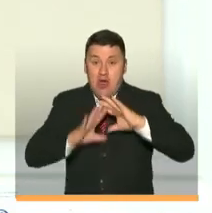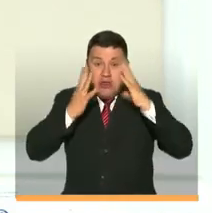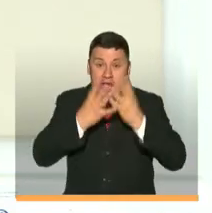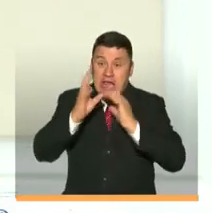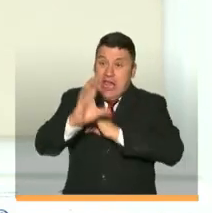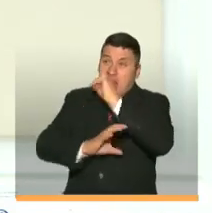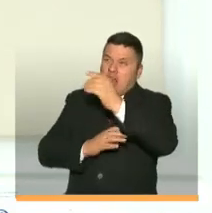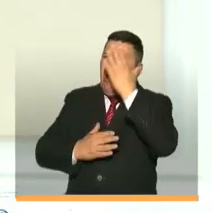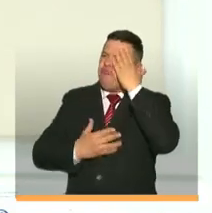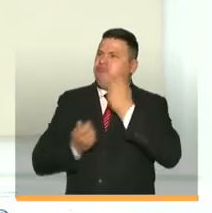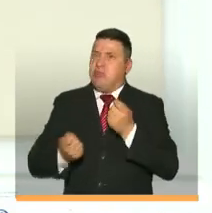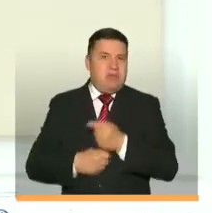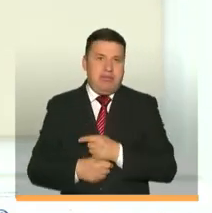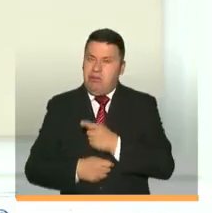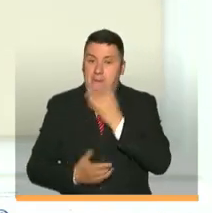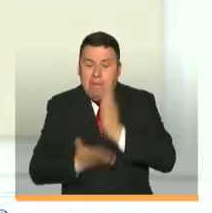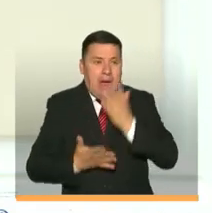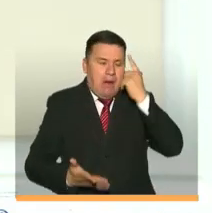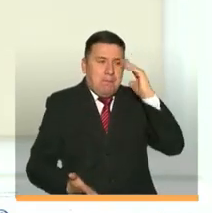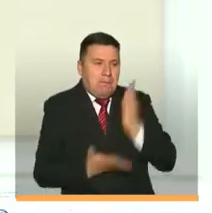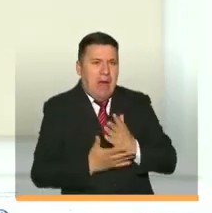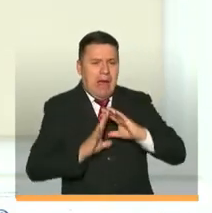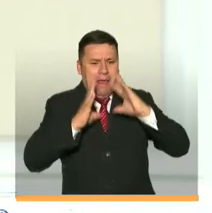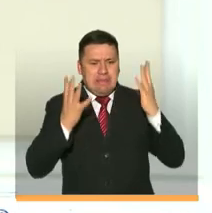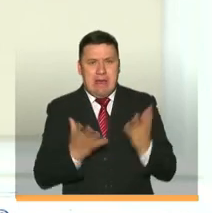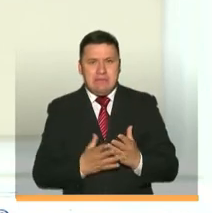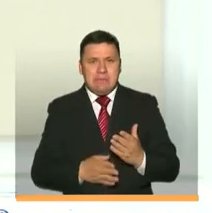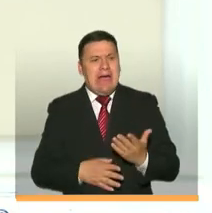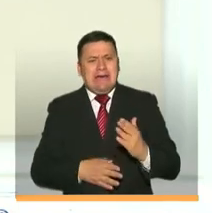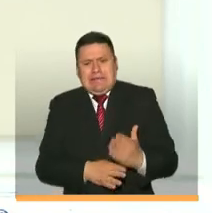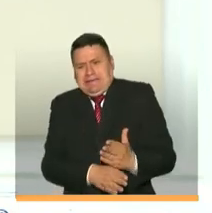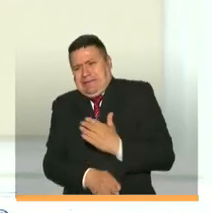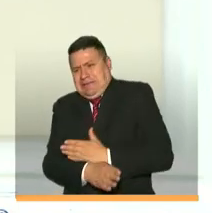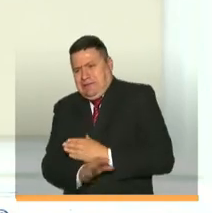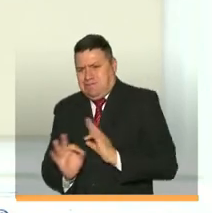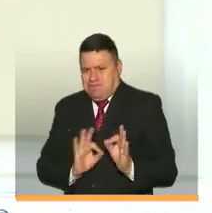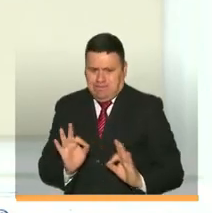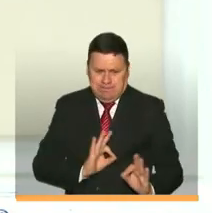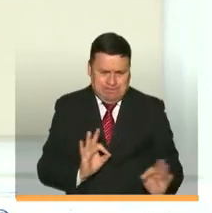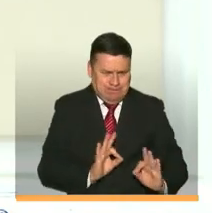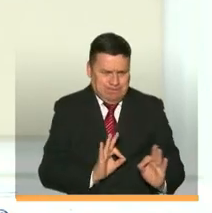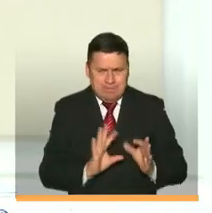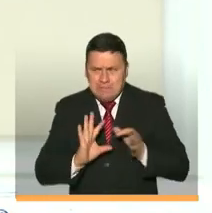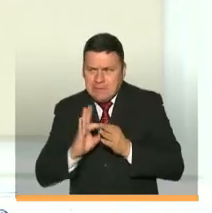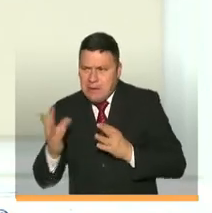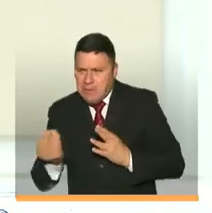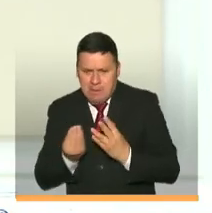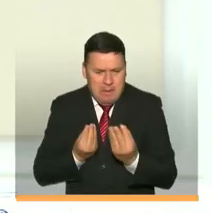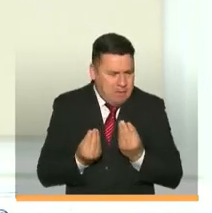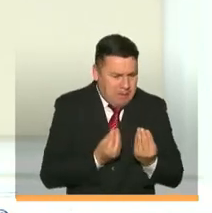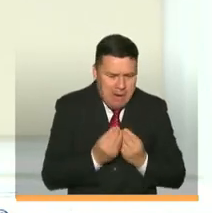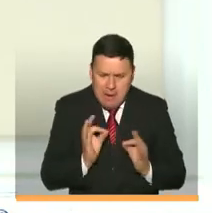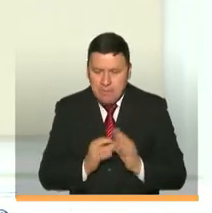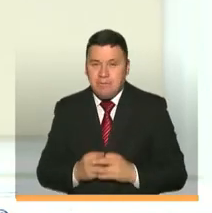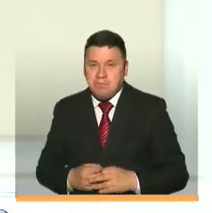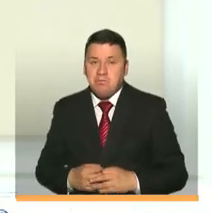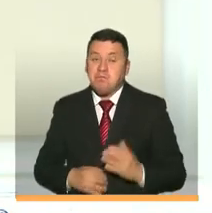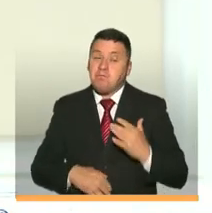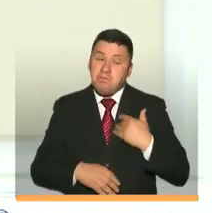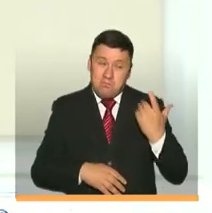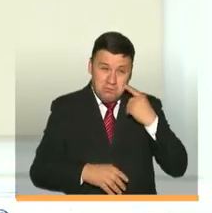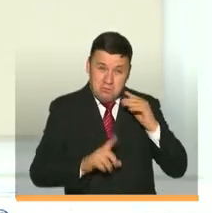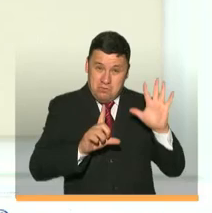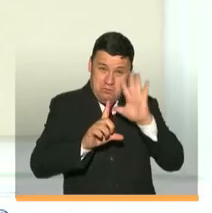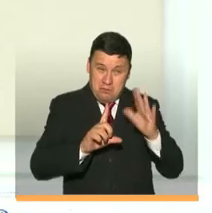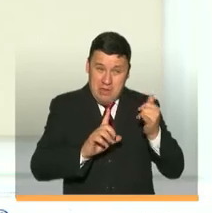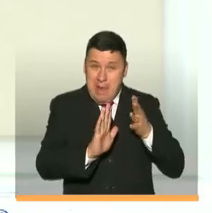internacional, pero nos hemos destacado justamente por tomar a tiempo las decisiones y por hacerlo colectivamente. Falta, además de los mensajes que